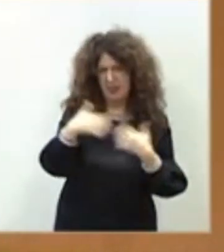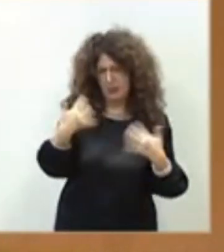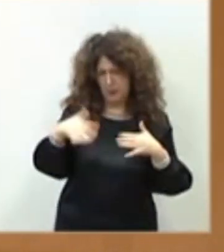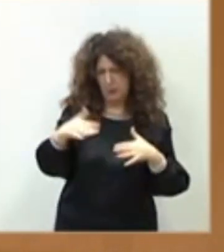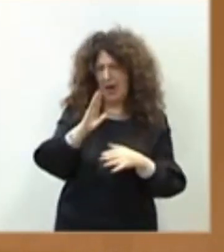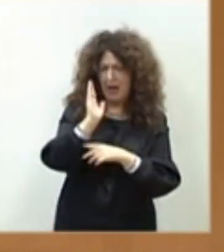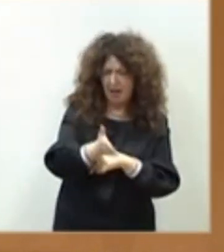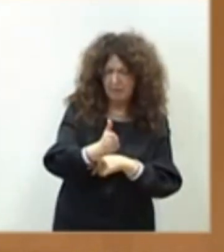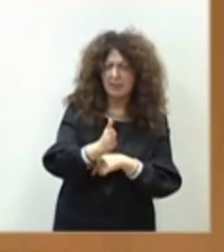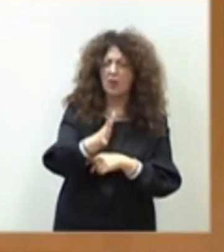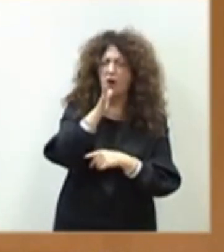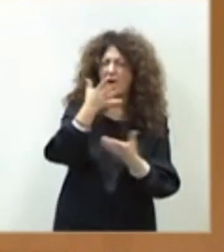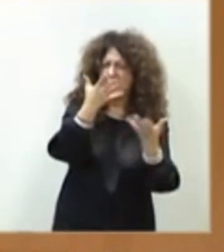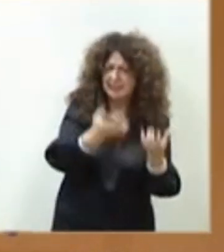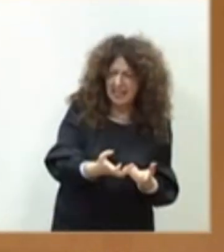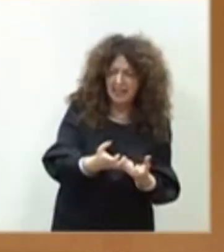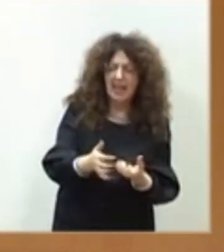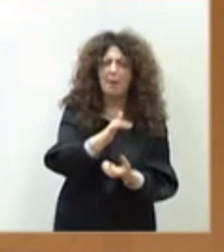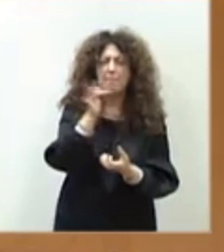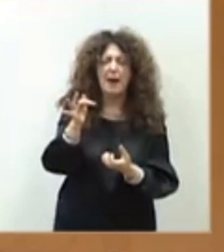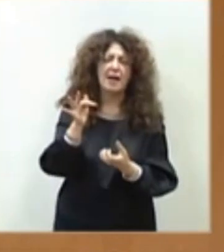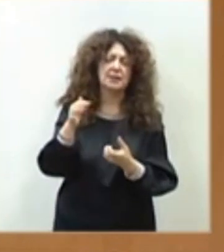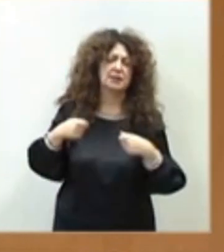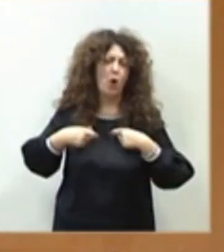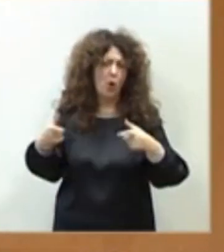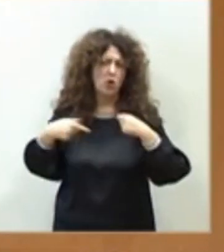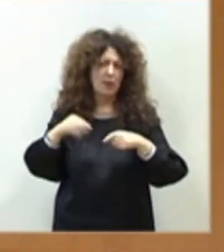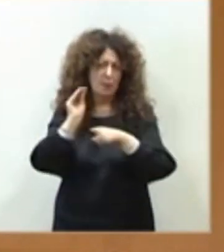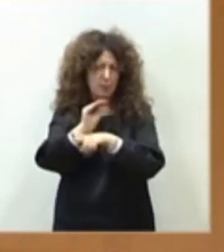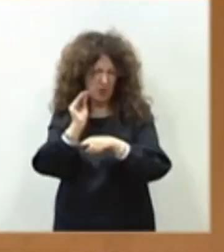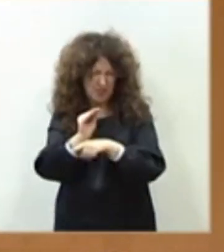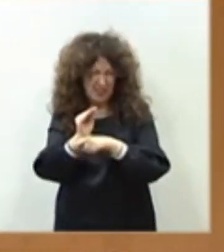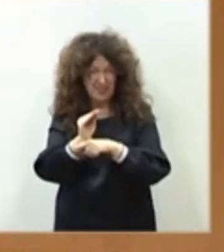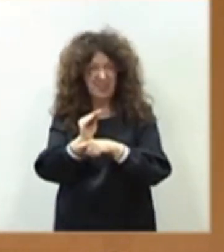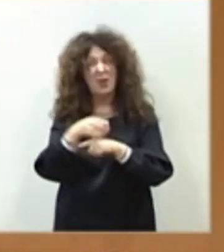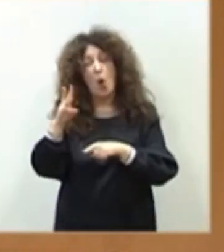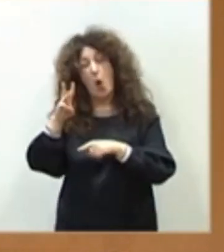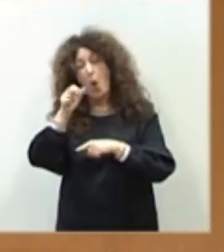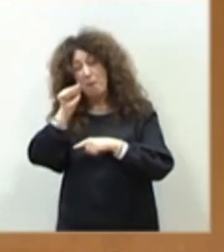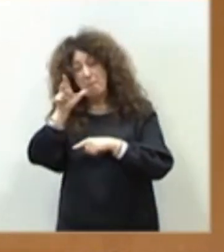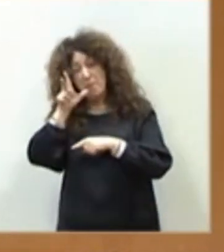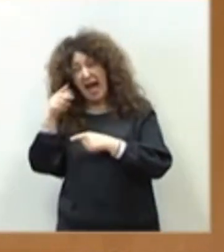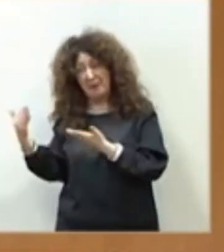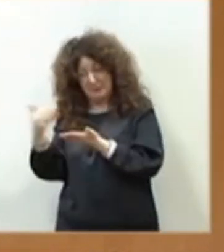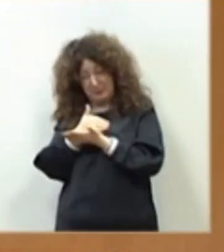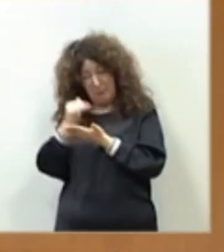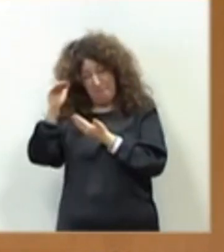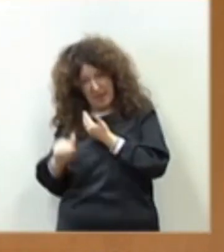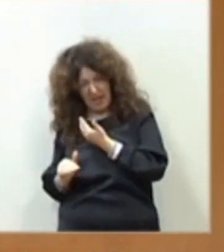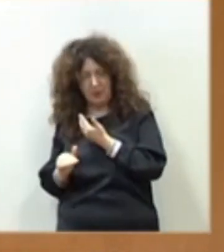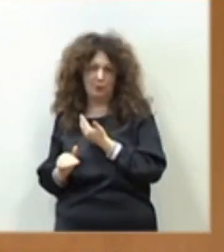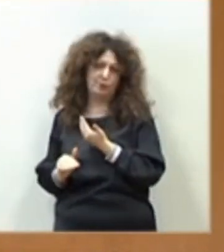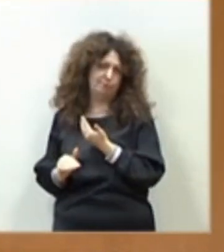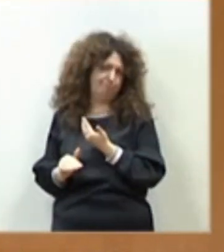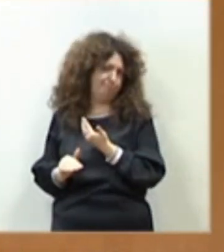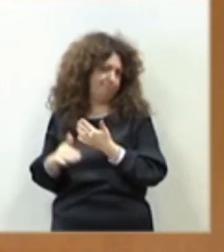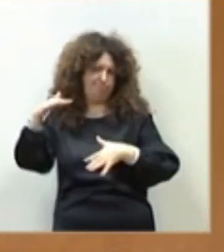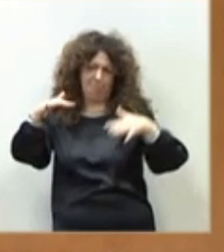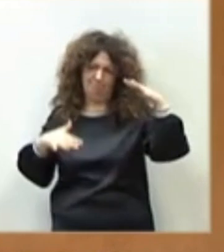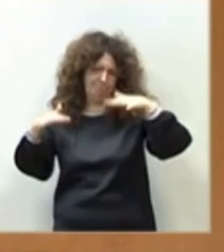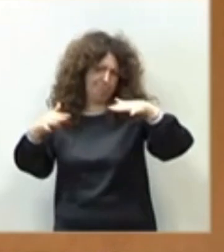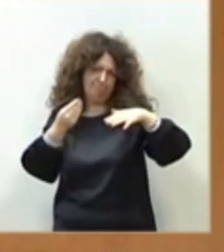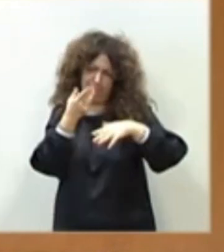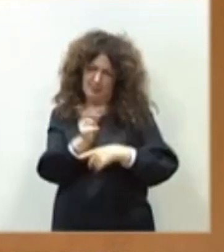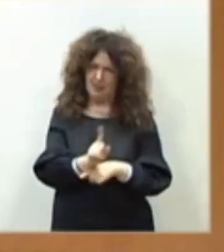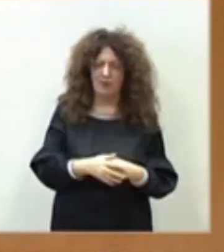sequía y por los altos costes de protección, que encima ingresen menos por las ayudas de la PAC, pues yo creo que eso no es muy decente. Es